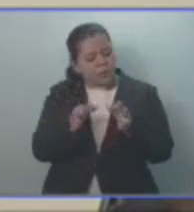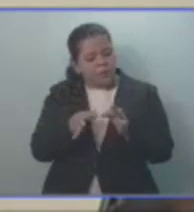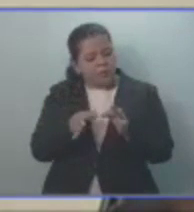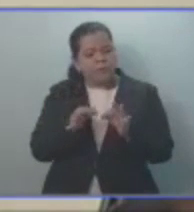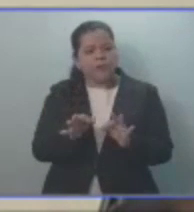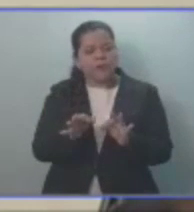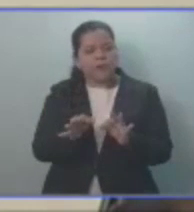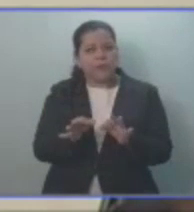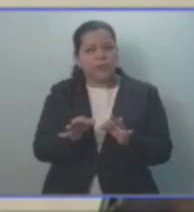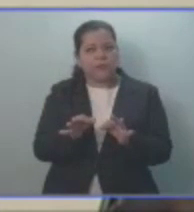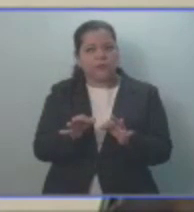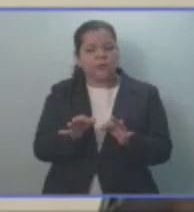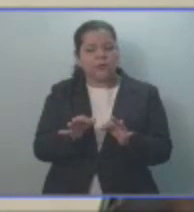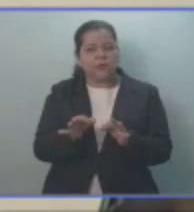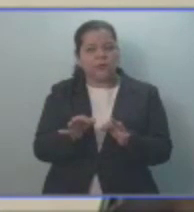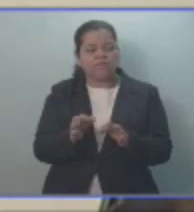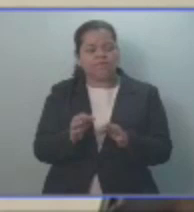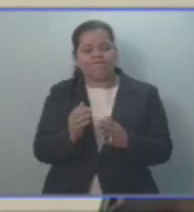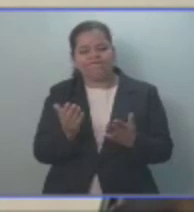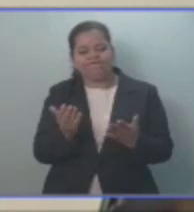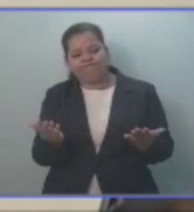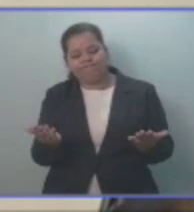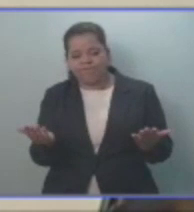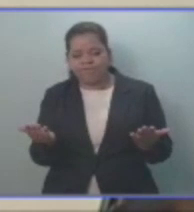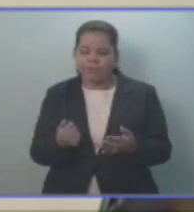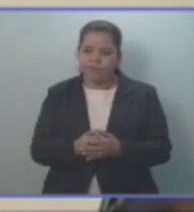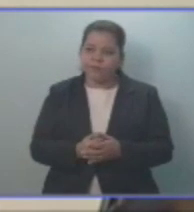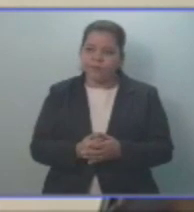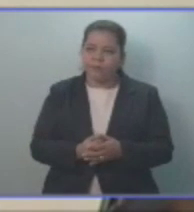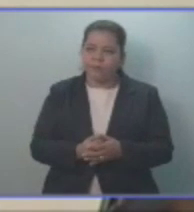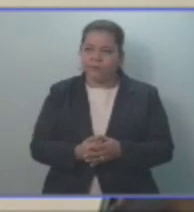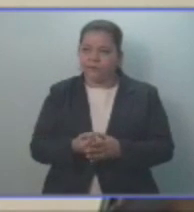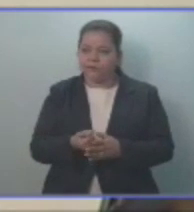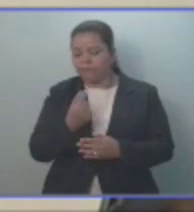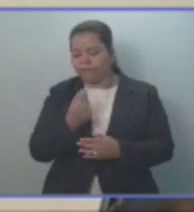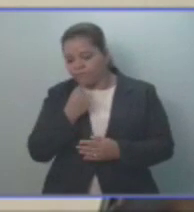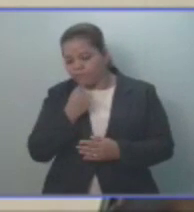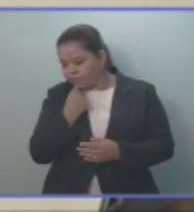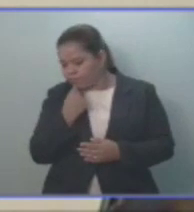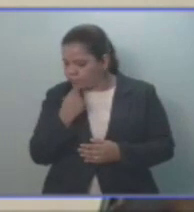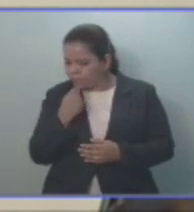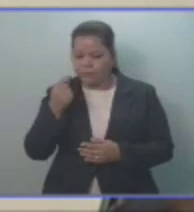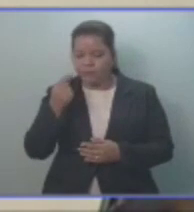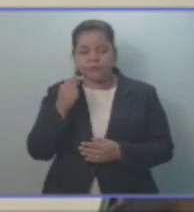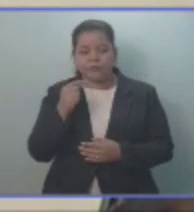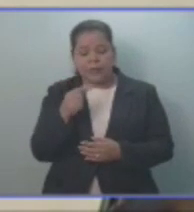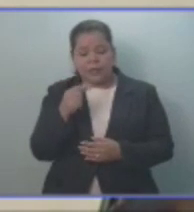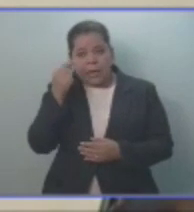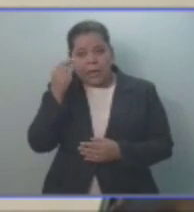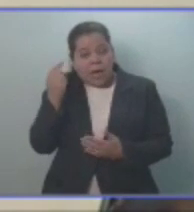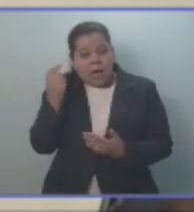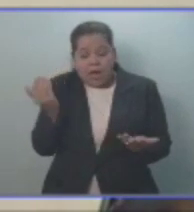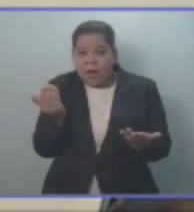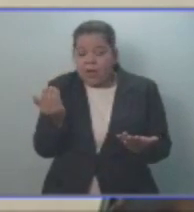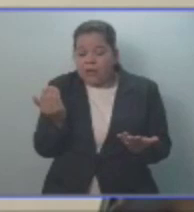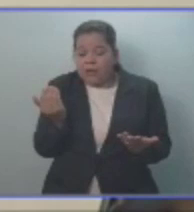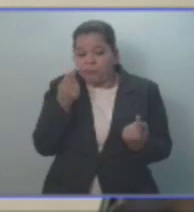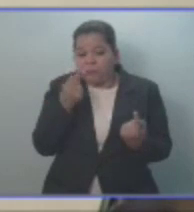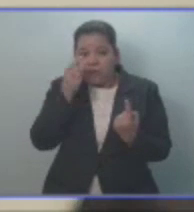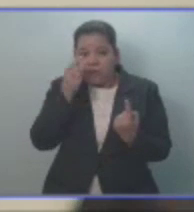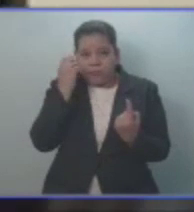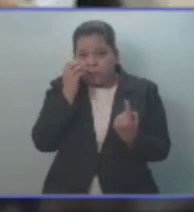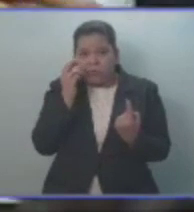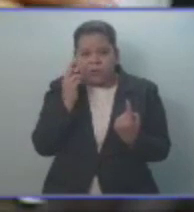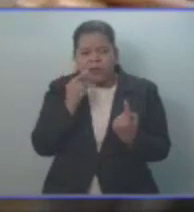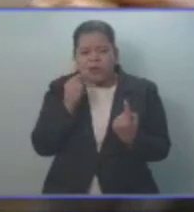resienten a Monseñor, les pedimos que se